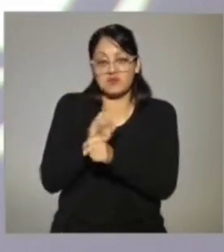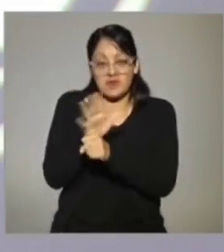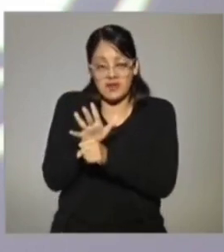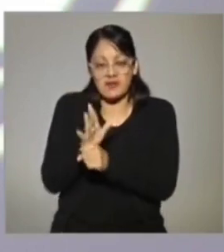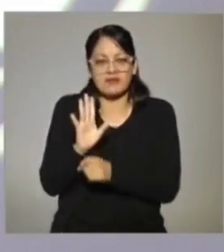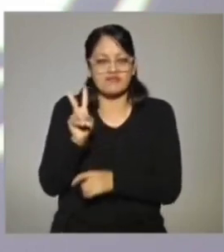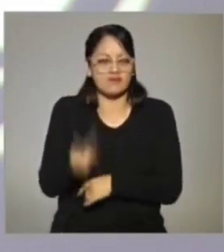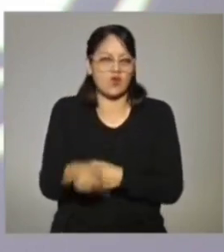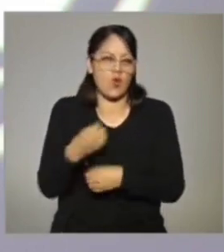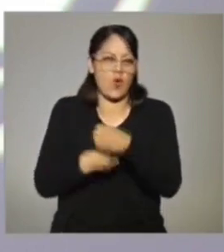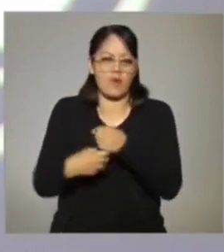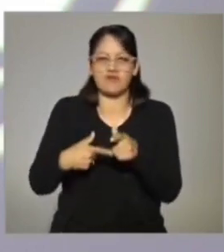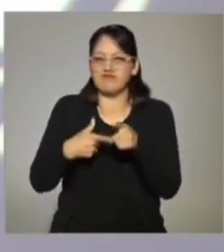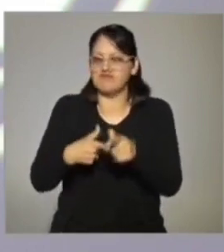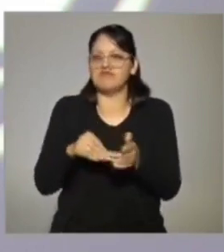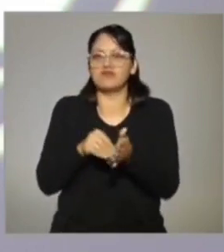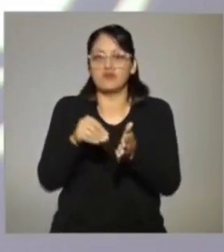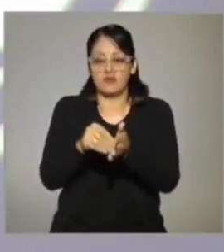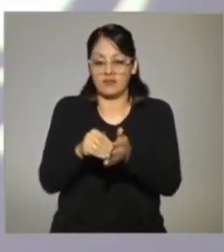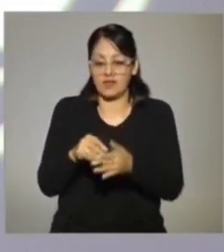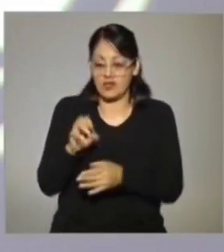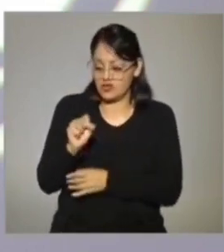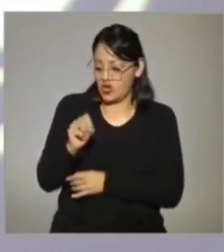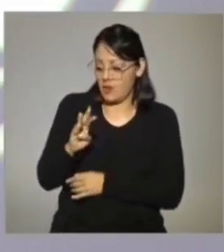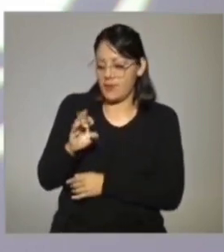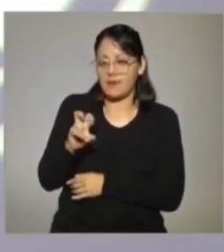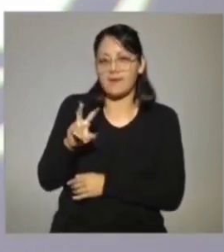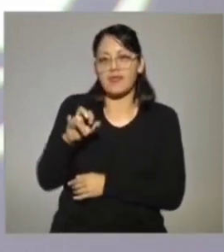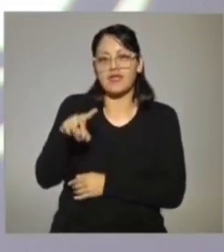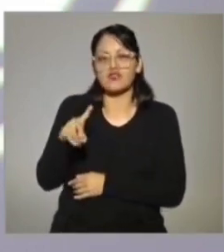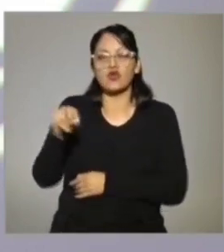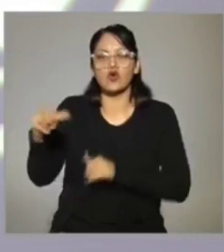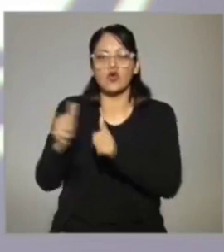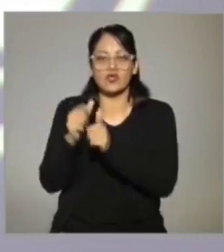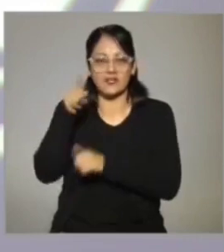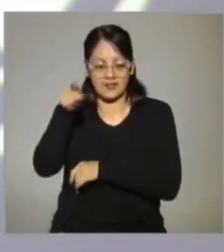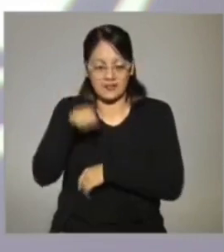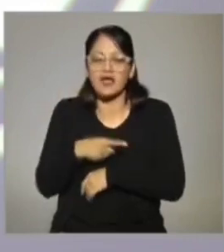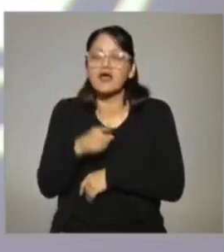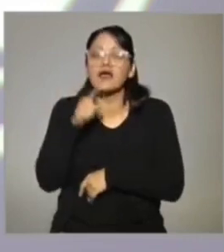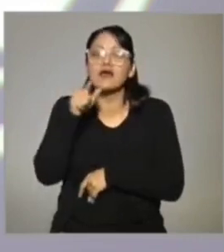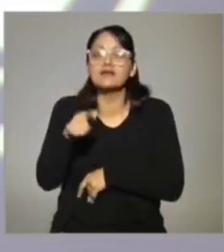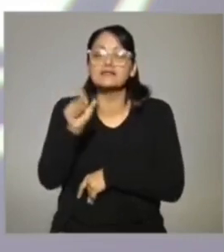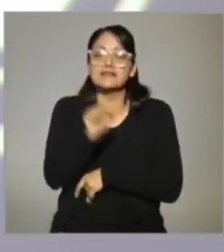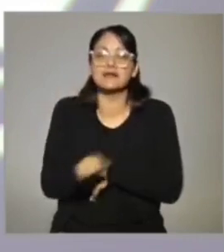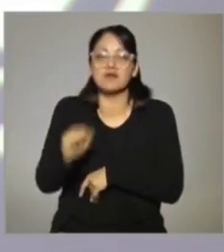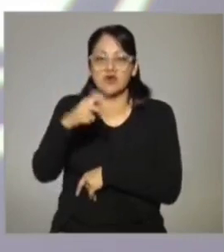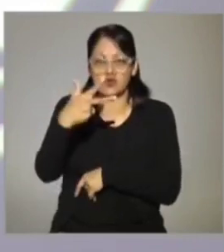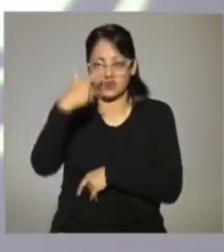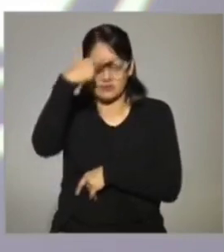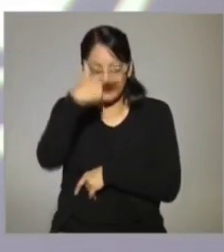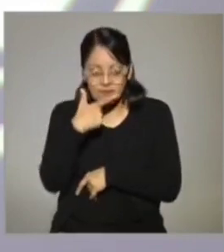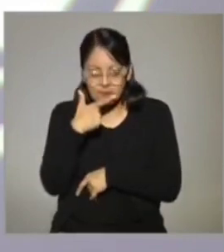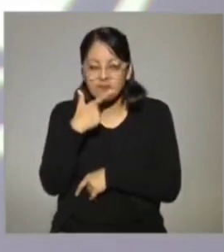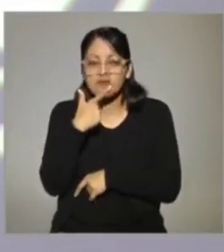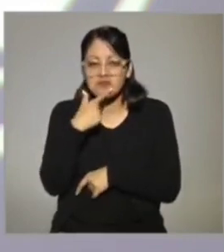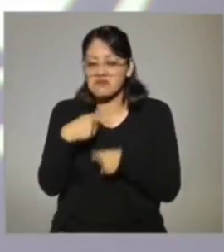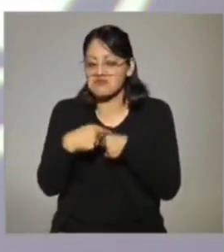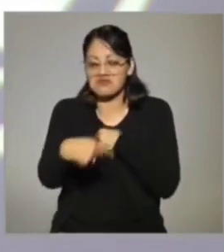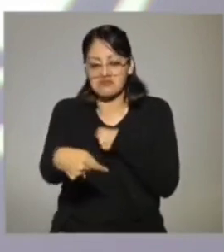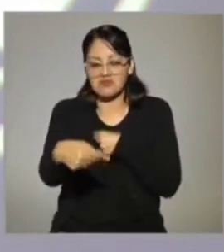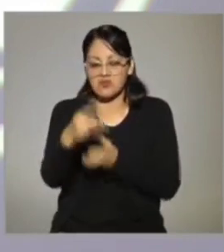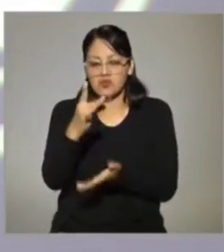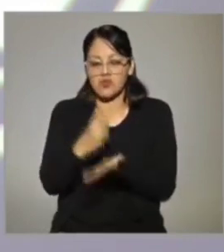sumamente vigente. Pueden ir a ver Sobreviviendo Contigo. Los sábados a las 8 de la noche estará lo que queda